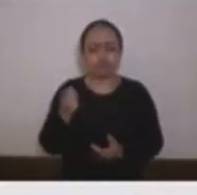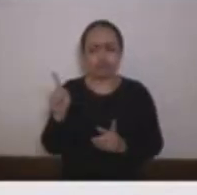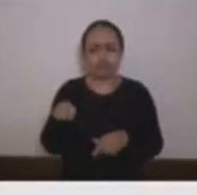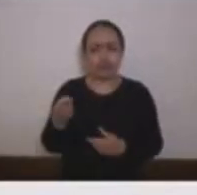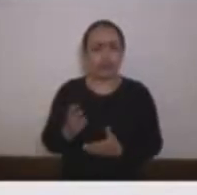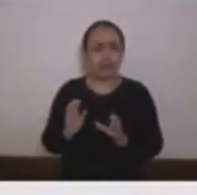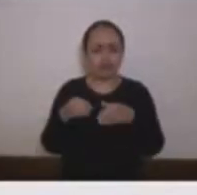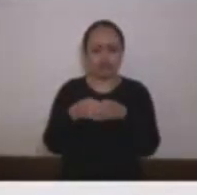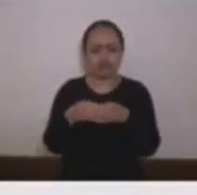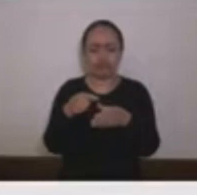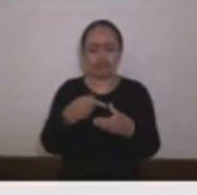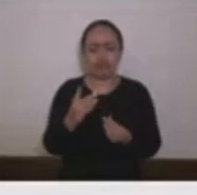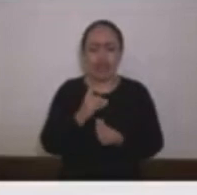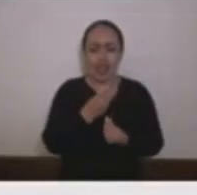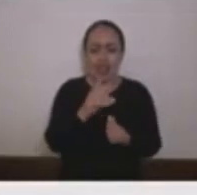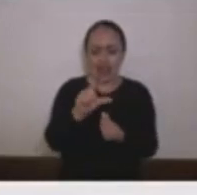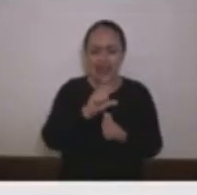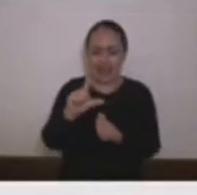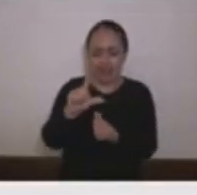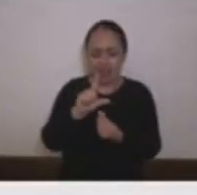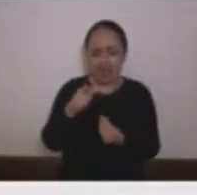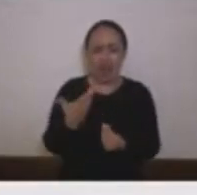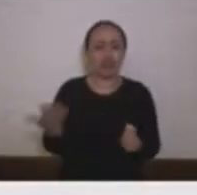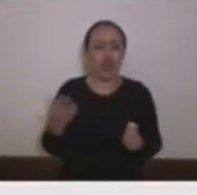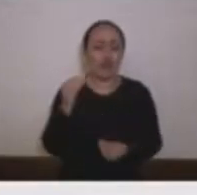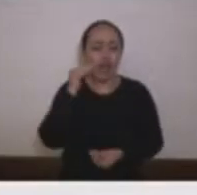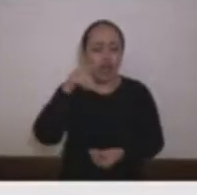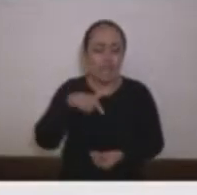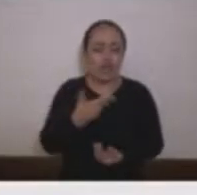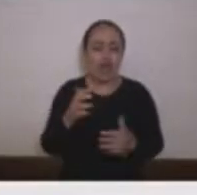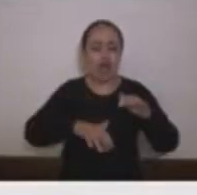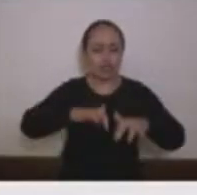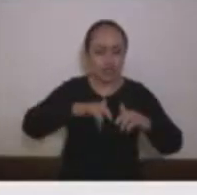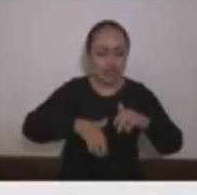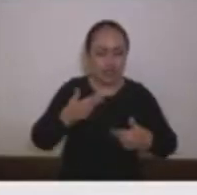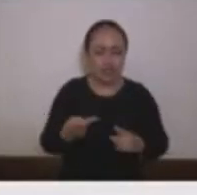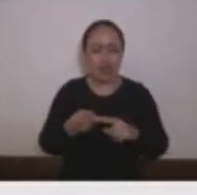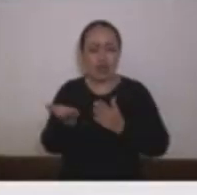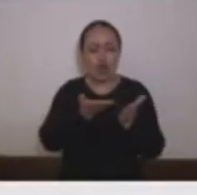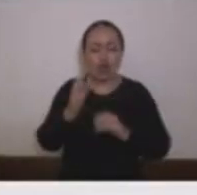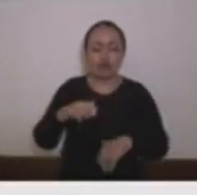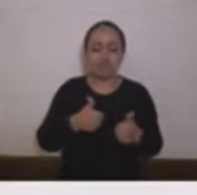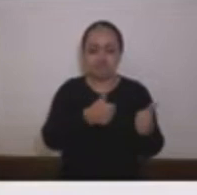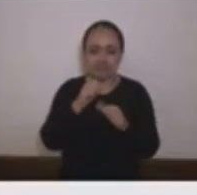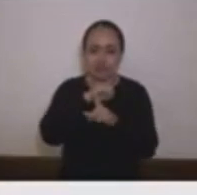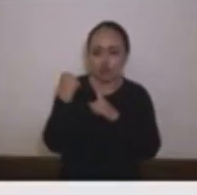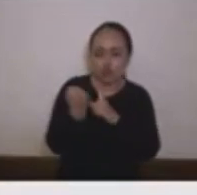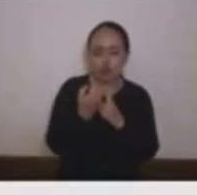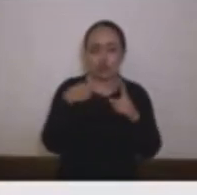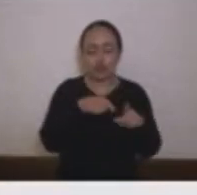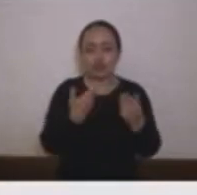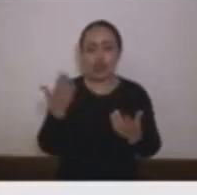equipo político de los liberales de Envigado fue secretario de despacho de la Secretaría de Bienestar Social de Envigado del 2016 al 2017